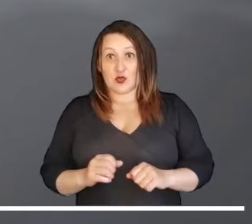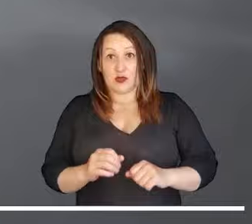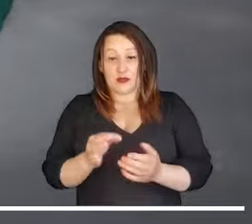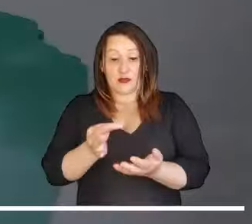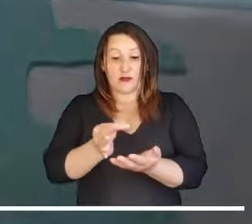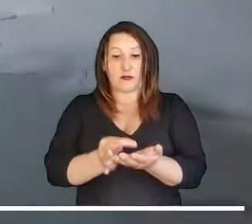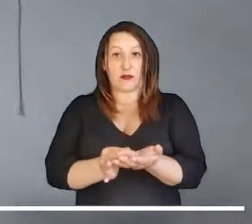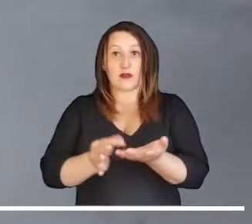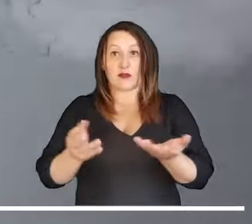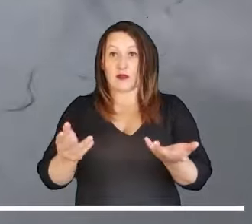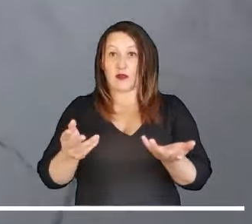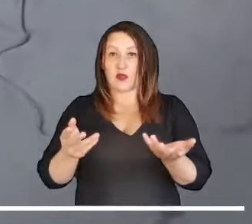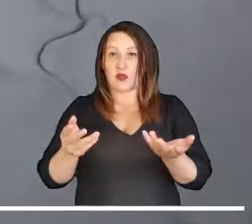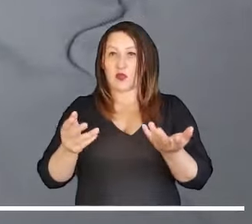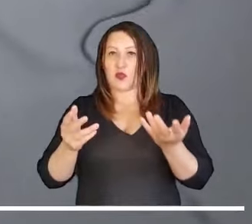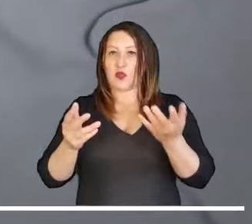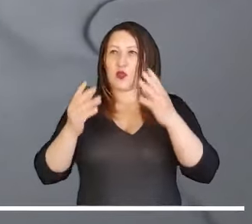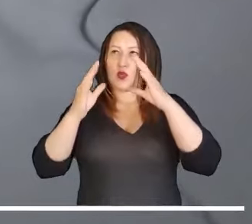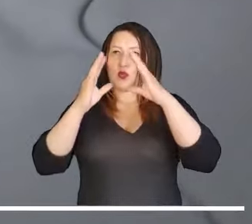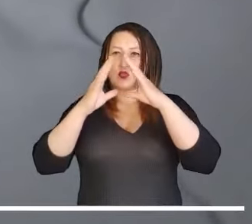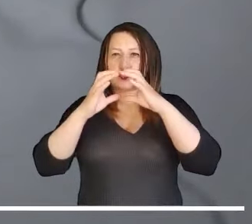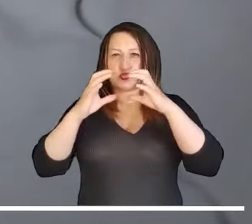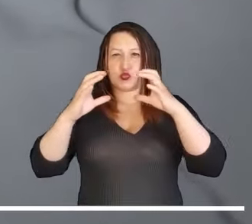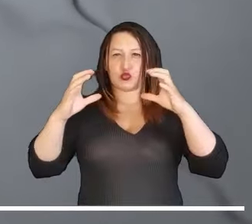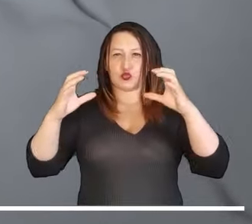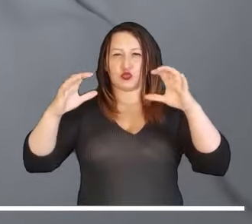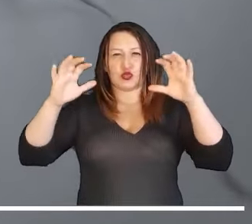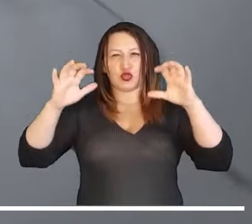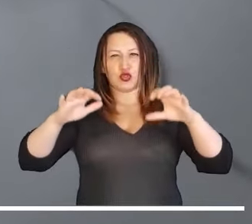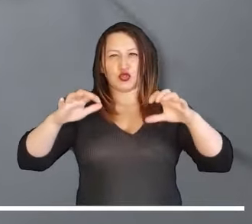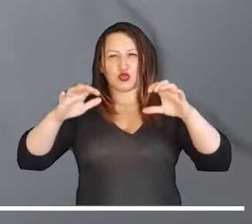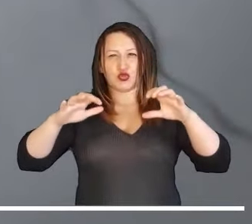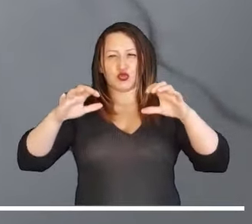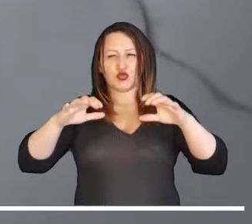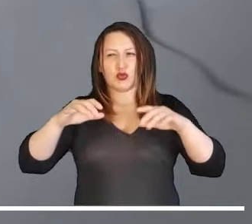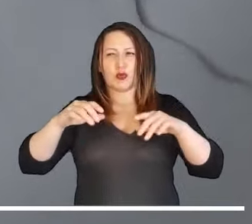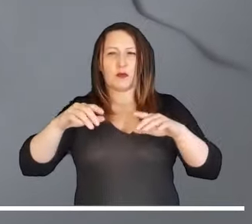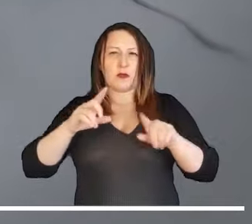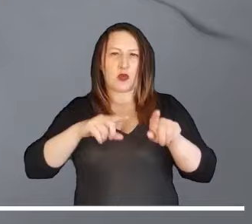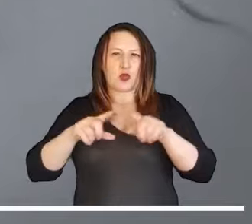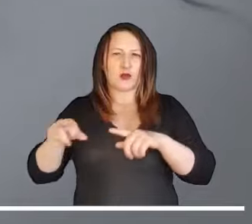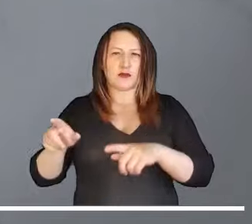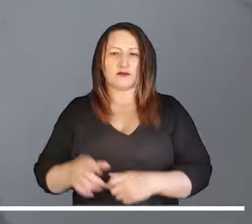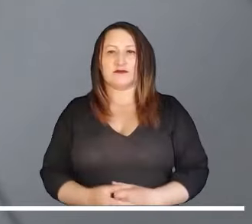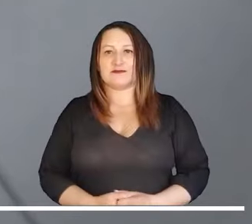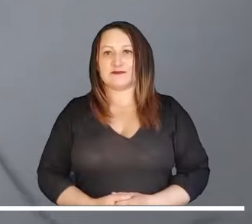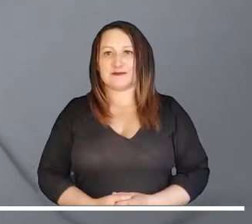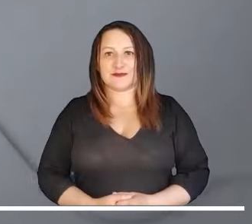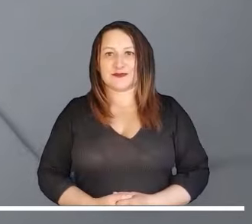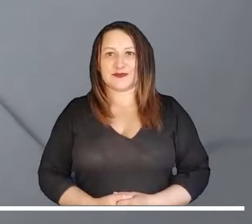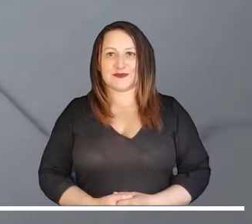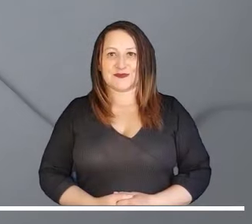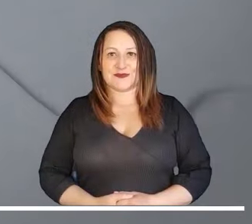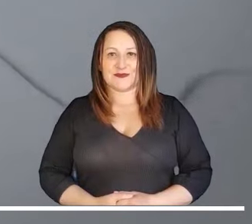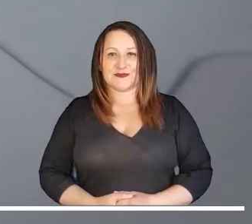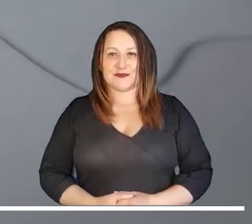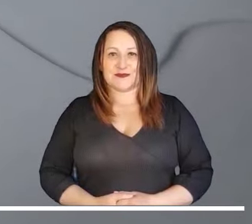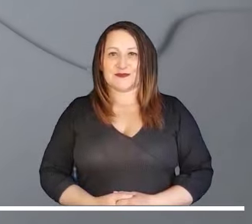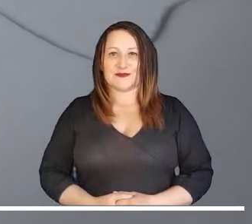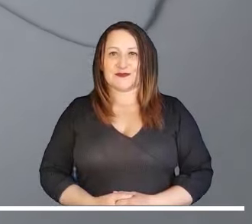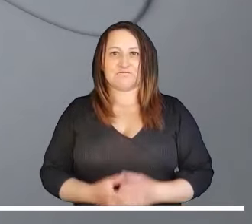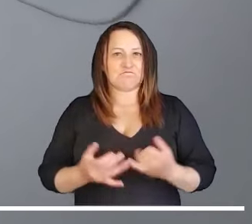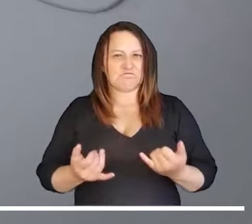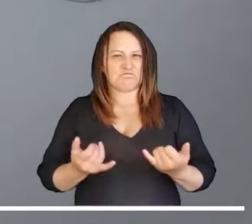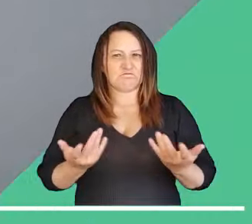y Guaviare. La capital del país se despide con condiciones seminubladas y lluvias esporádicas.